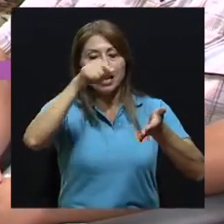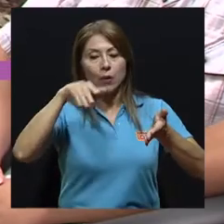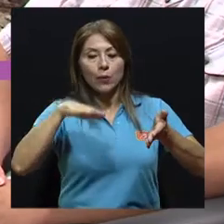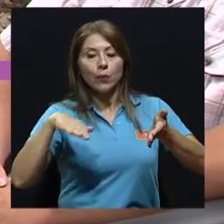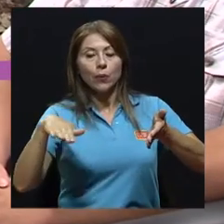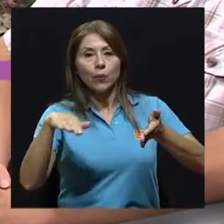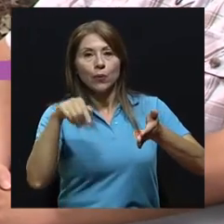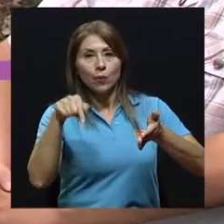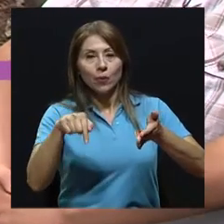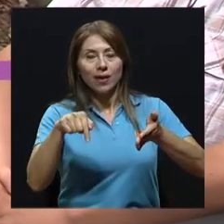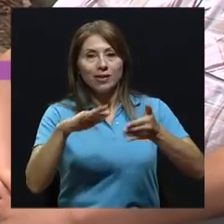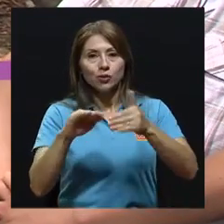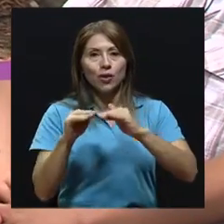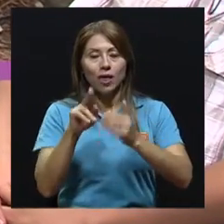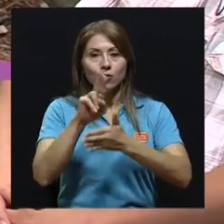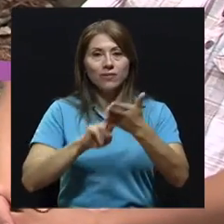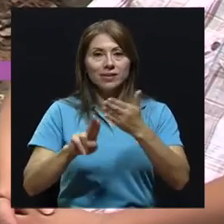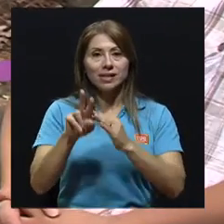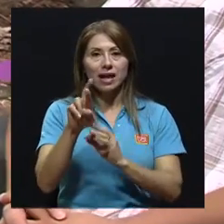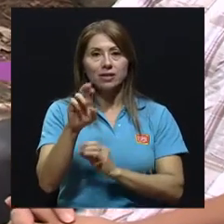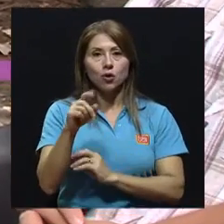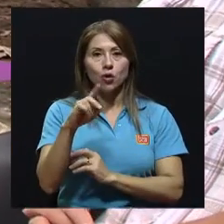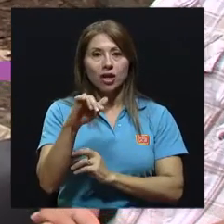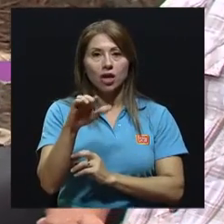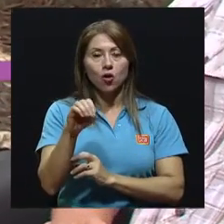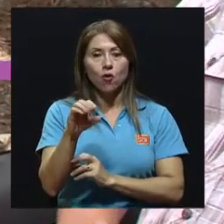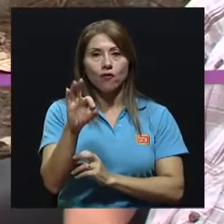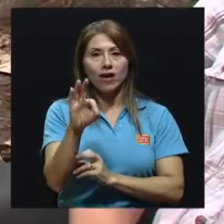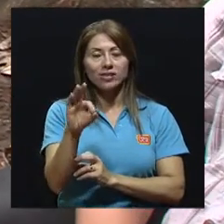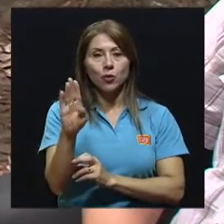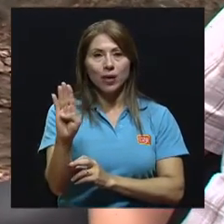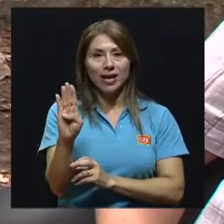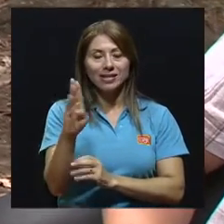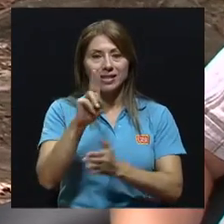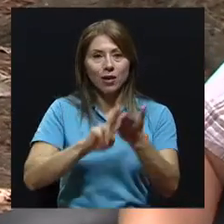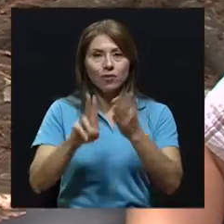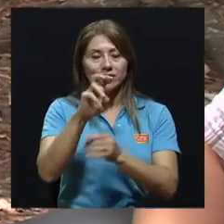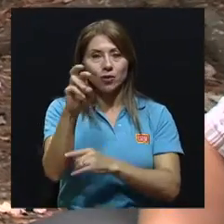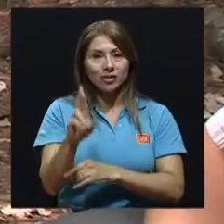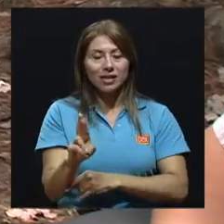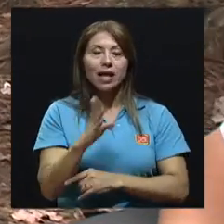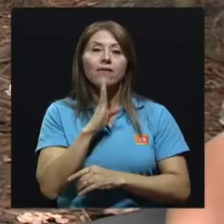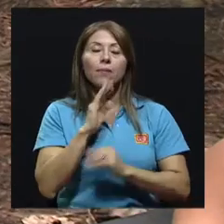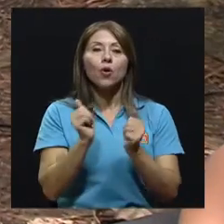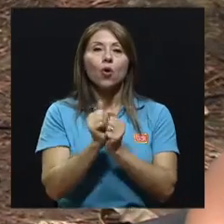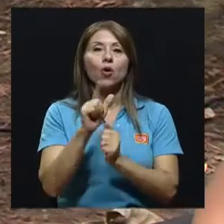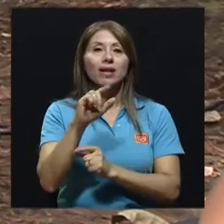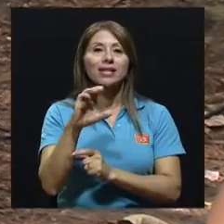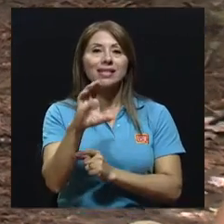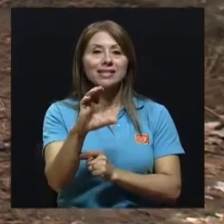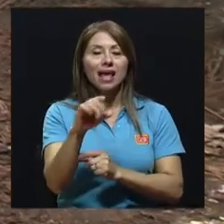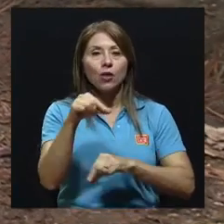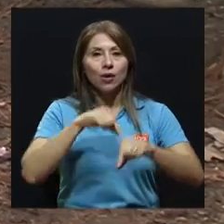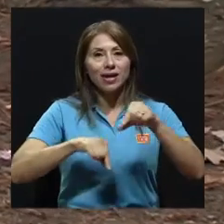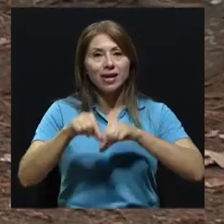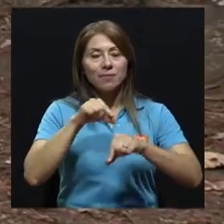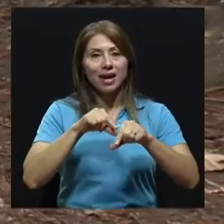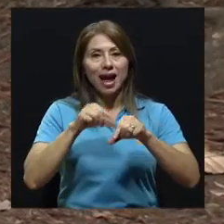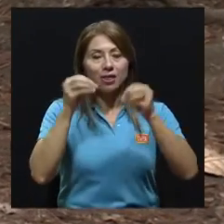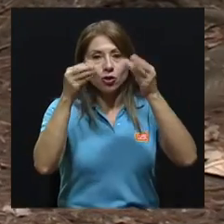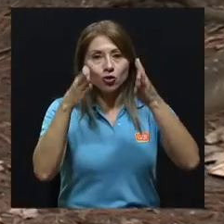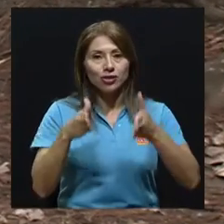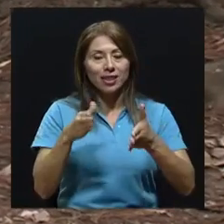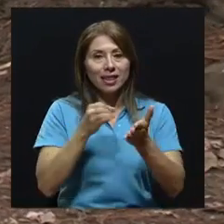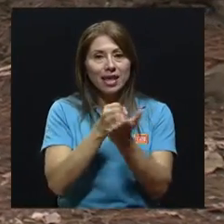Universitaria, Rodrigo Facio Brenes, de la Universidad de Costa Rica, y estamos conversando con el licenciado en Química, docente e